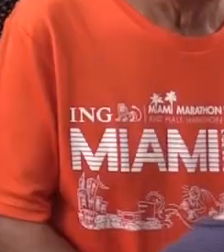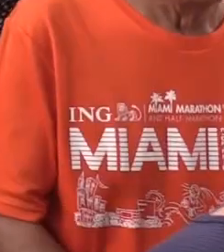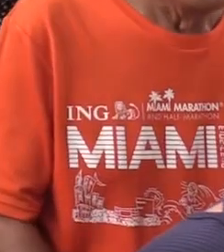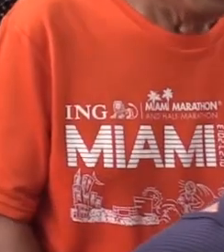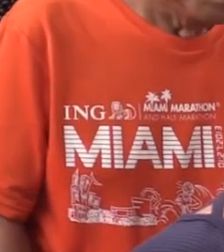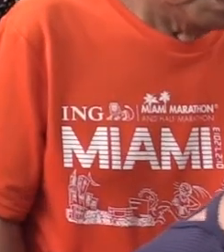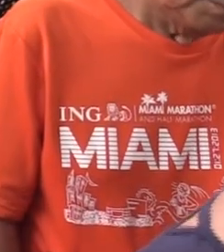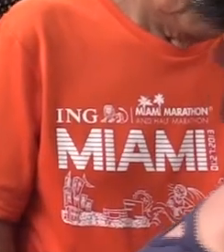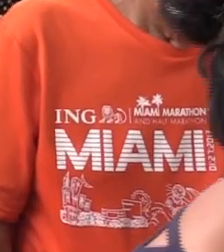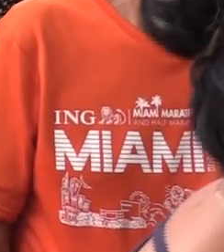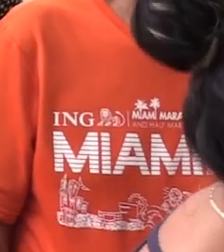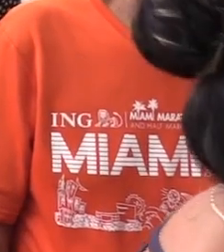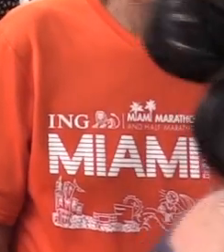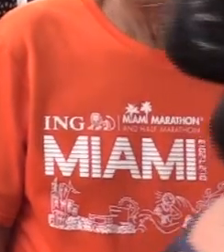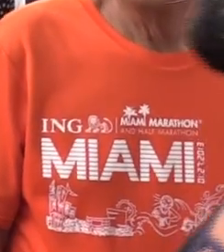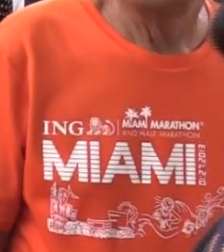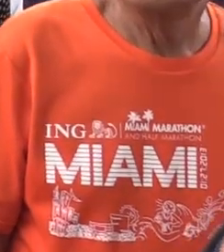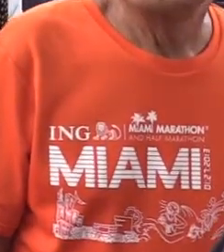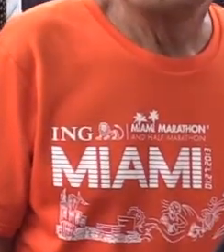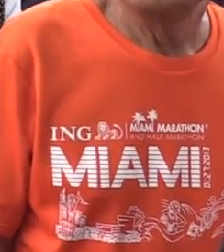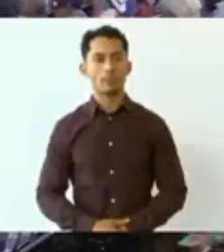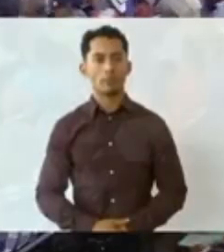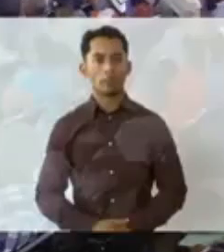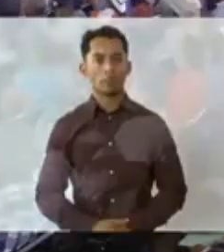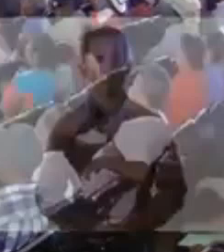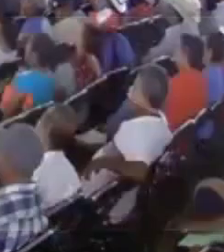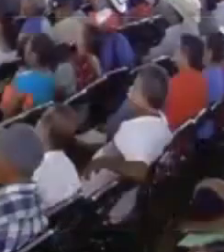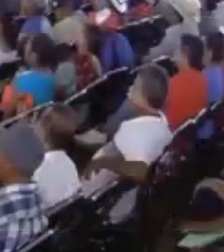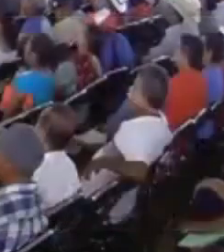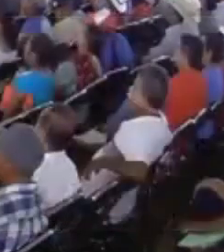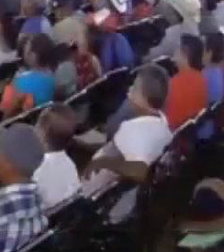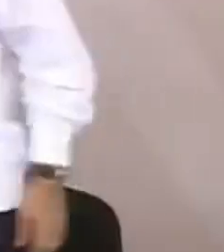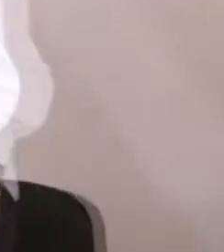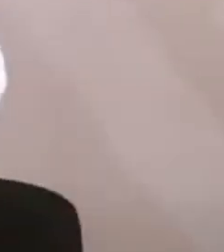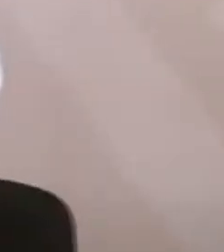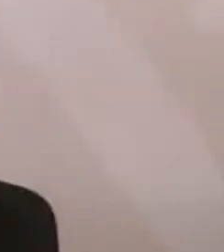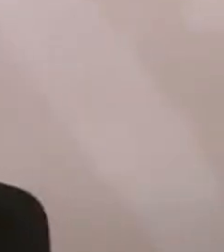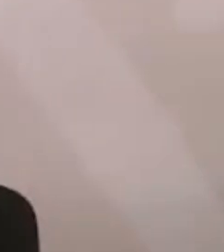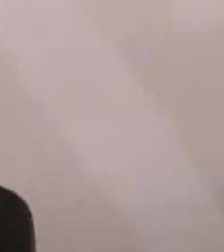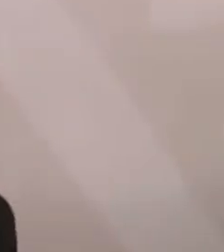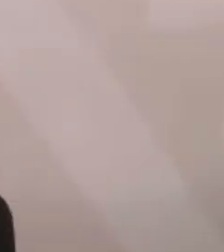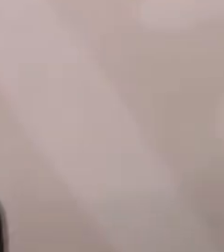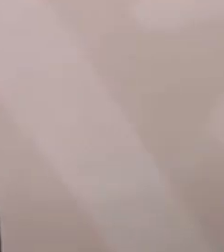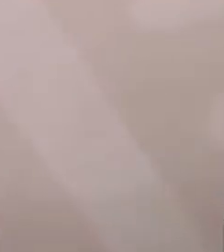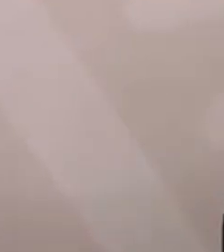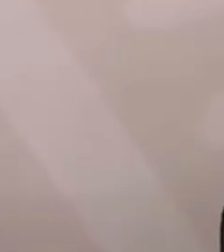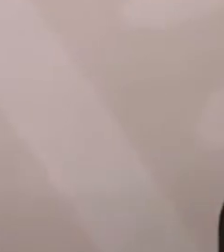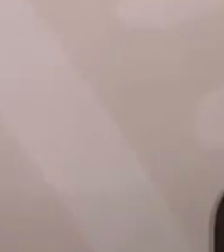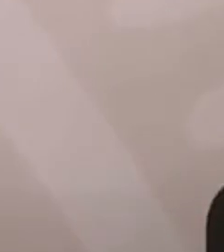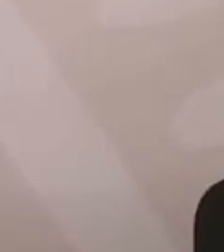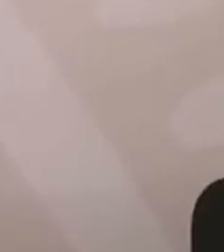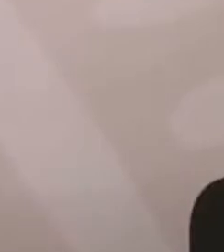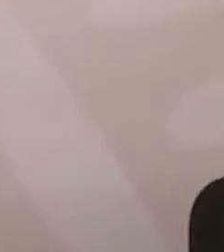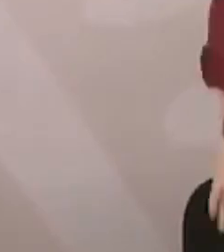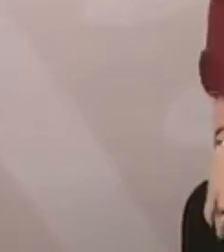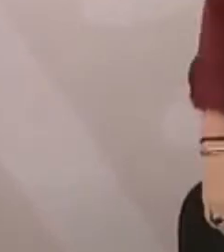un mejor servicio a la población. Con información de Hugo Sandoval Alcaraz, Radio y Televisión de Guerrero.